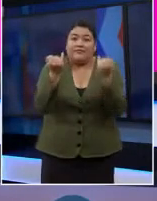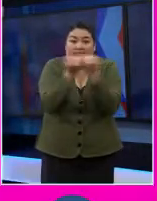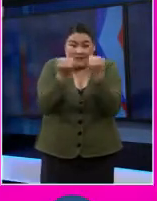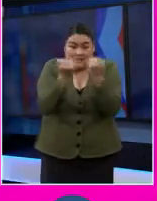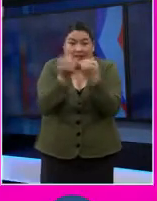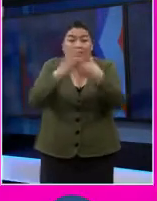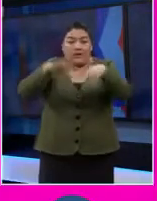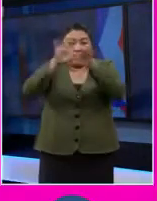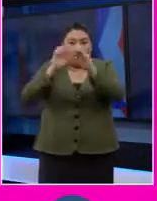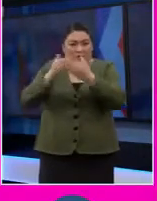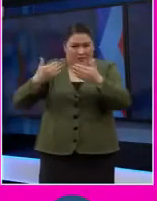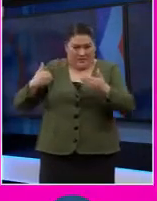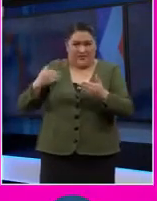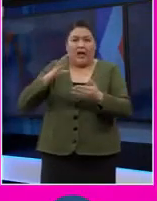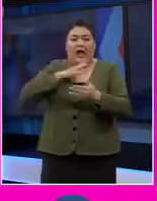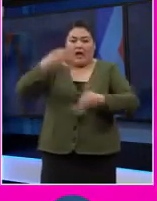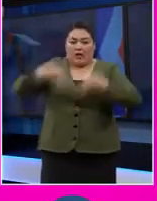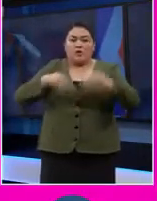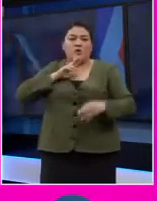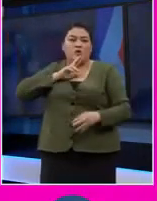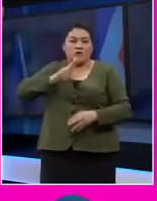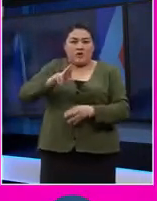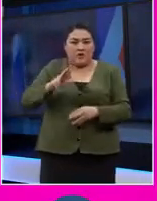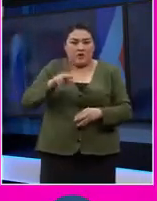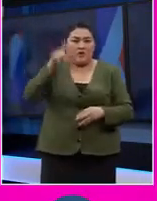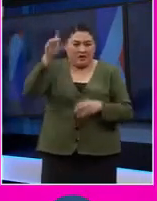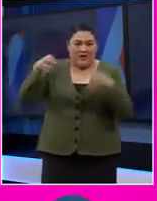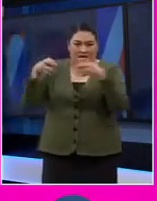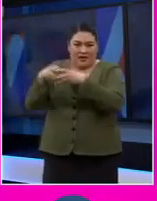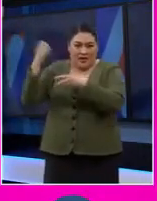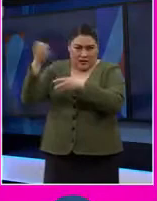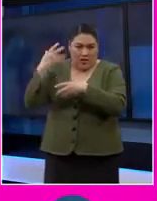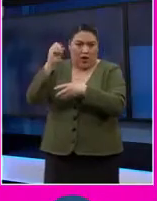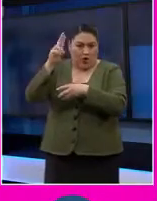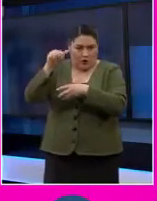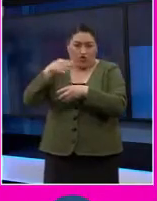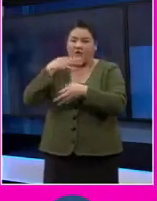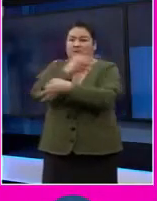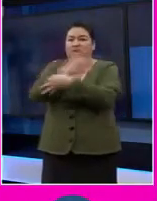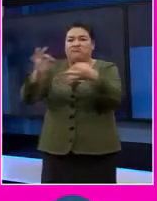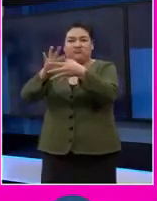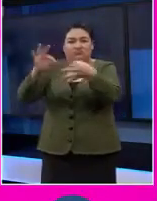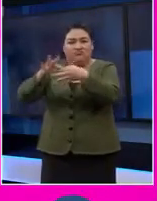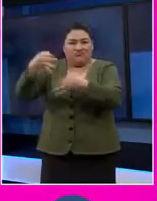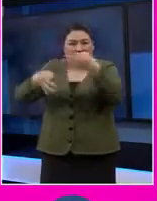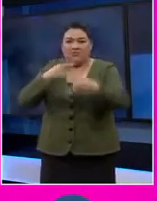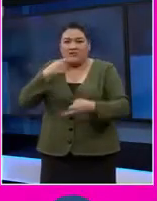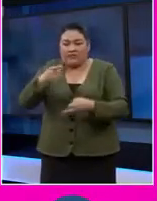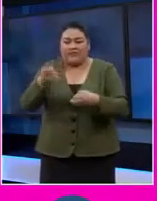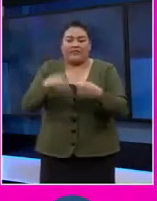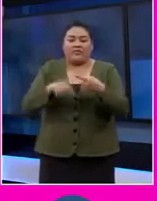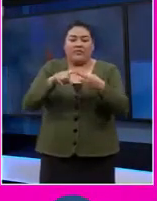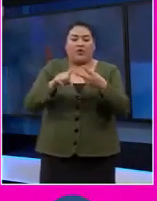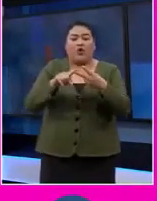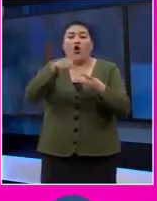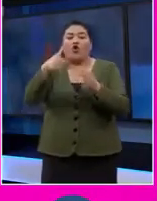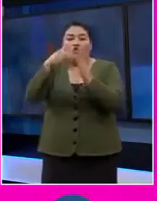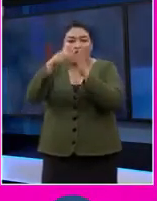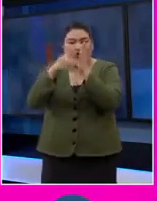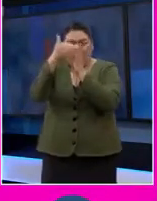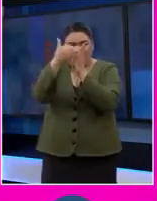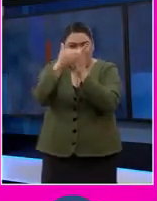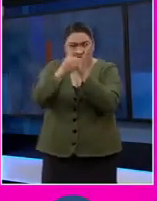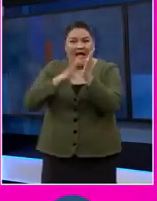importante que acaba de salir una resolución de la Asamblea General de Naciones Unidas sobre este tema, además de un protocolo especial que se está trabajando